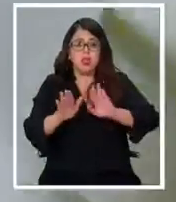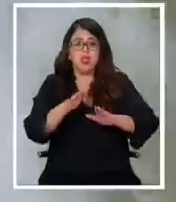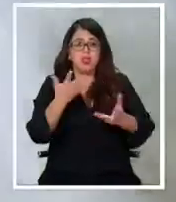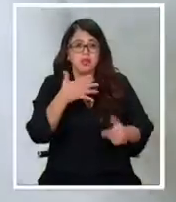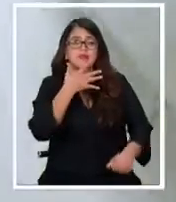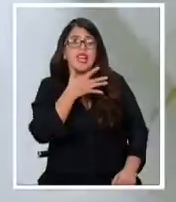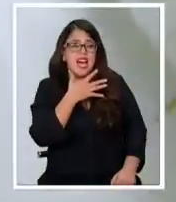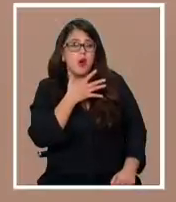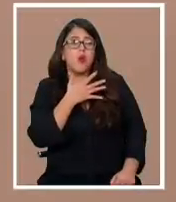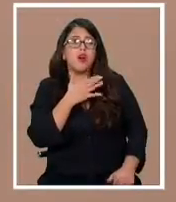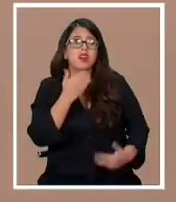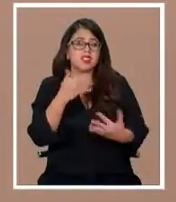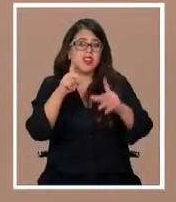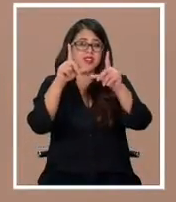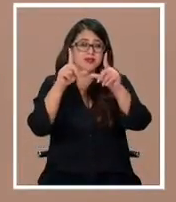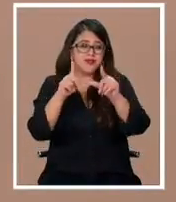vez más escaso.